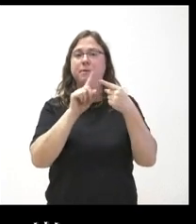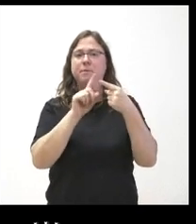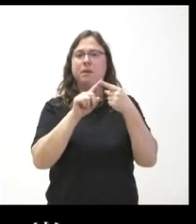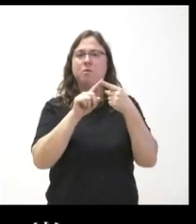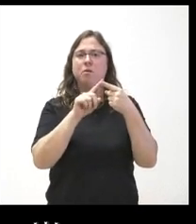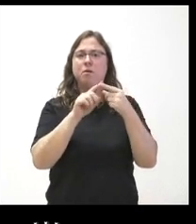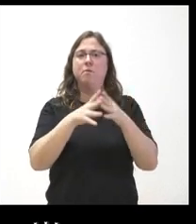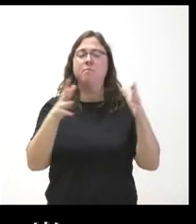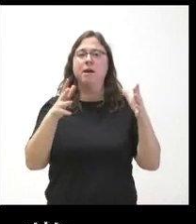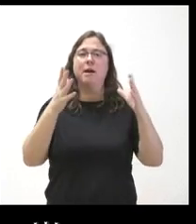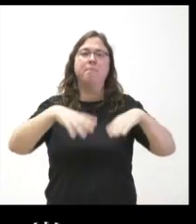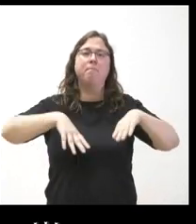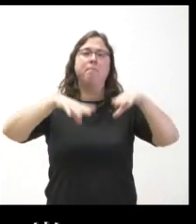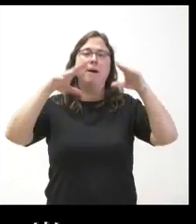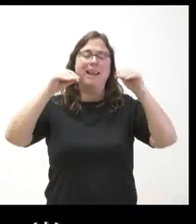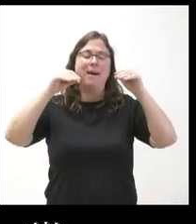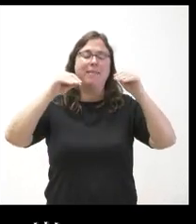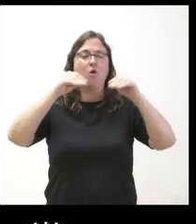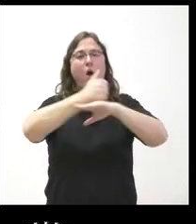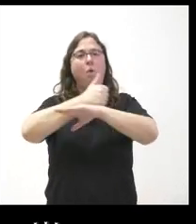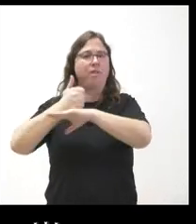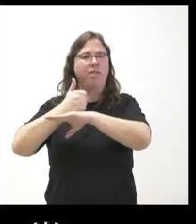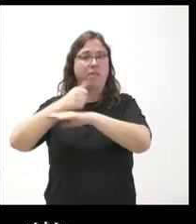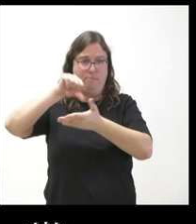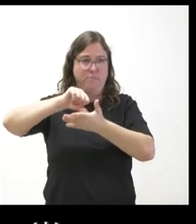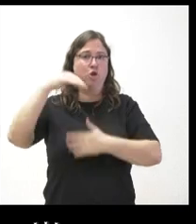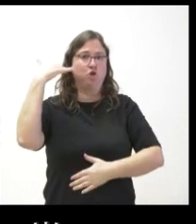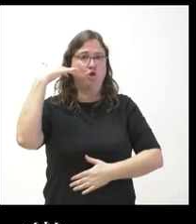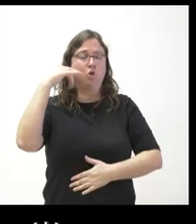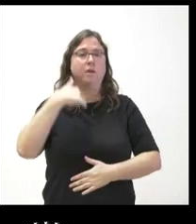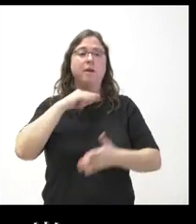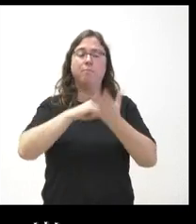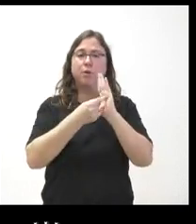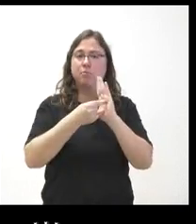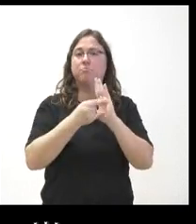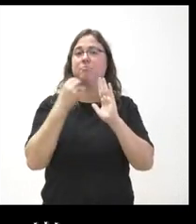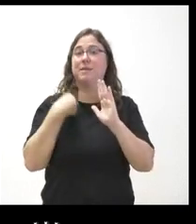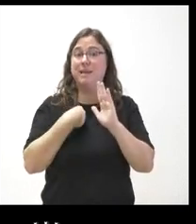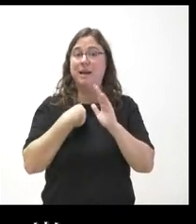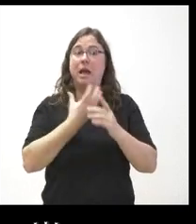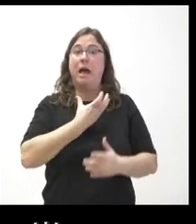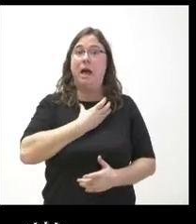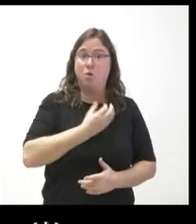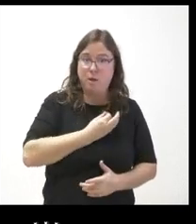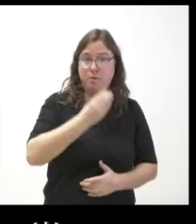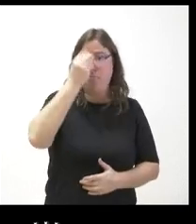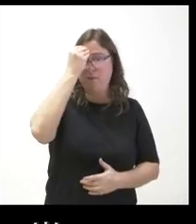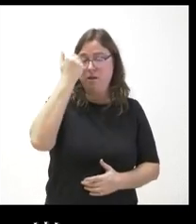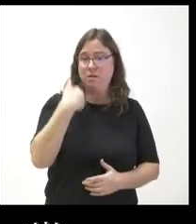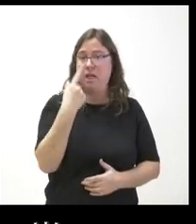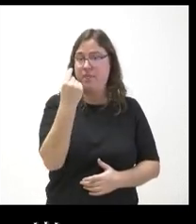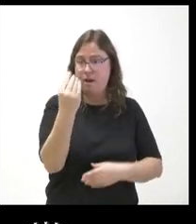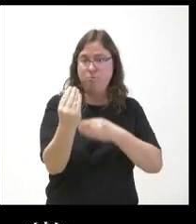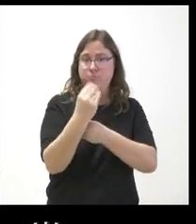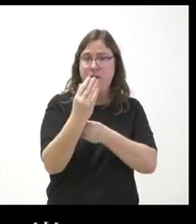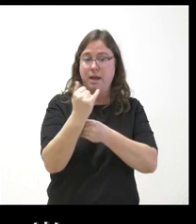Palacio de la Audiencia en la capital soriana que ya está en el proyecto técnico y que desde el Ayuntamiento contaban con que hubiera dinero